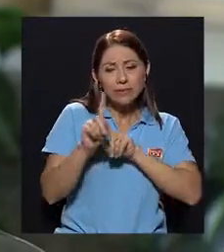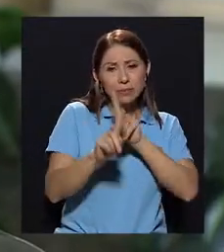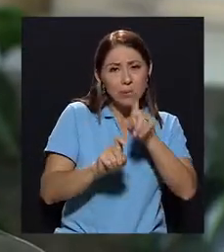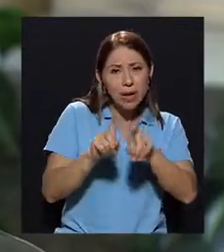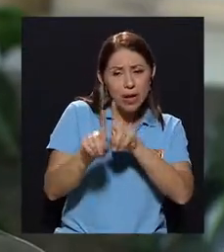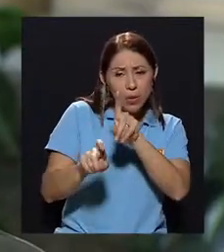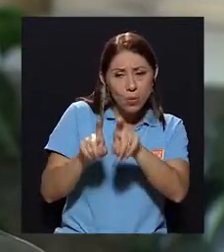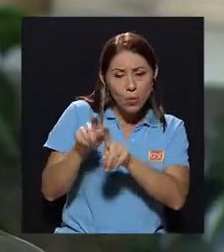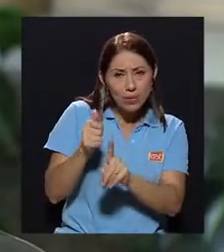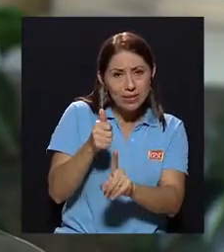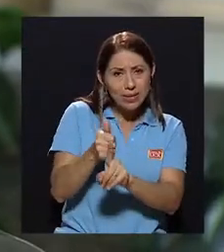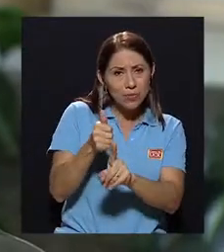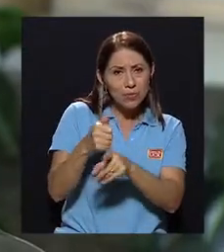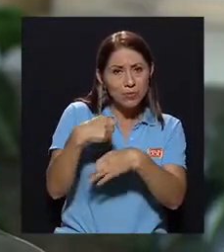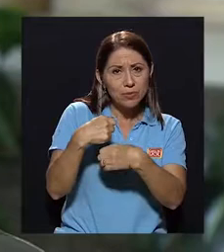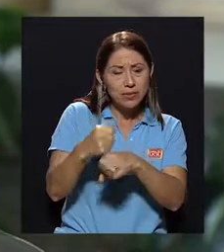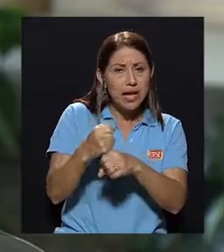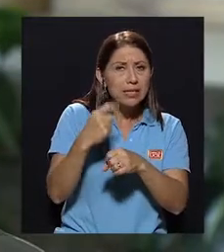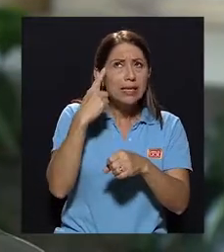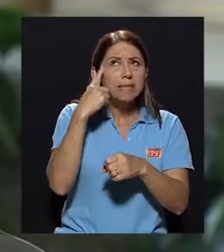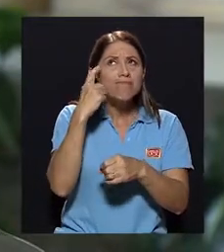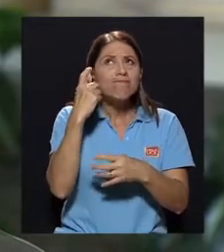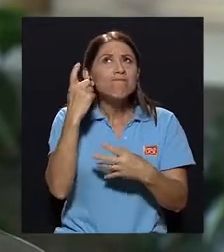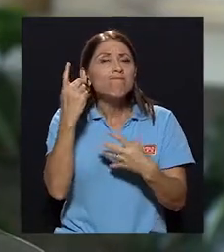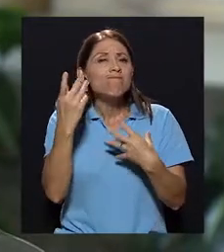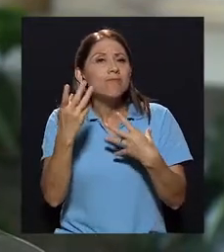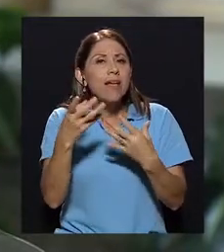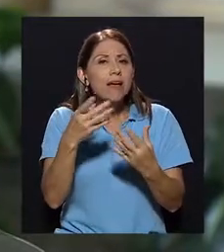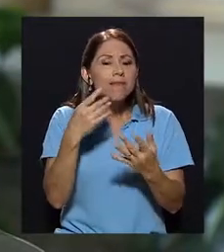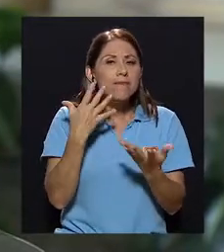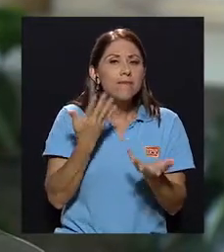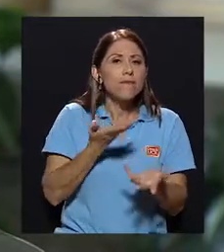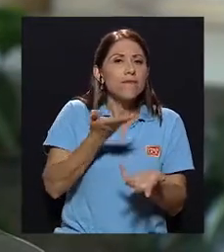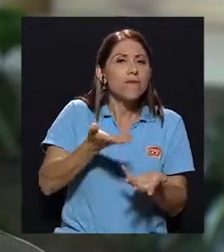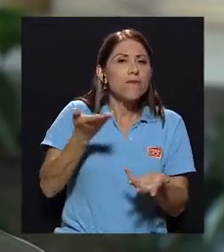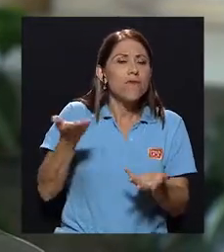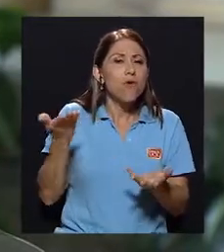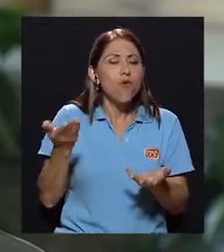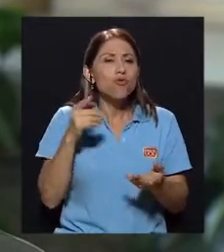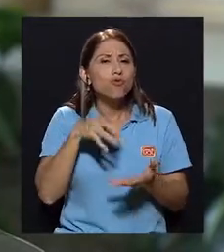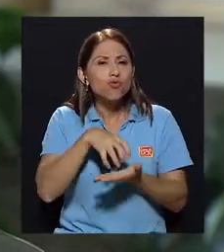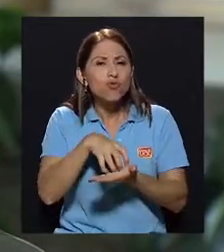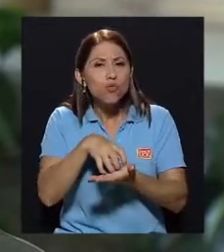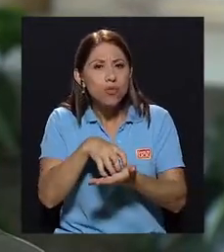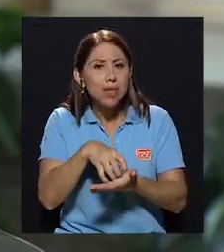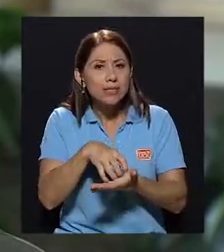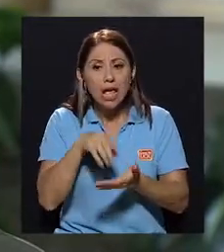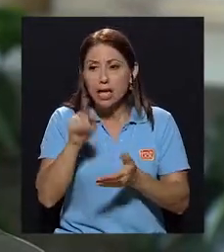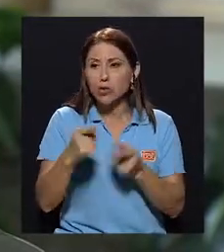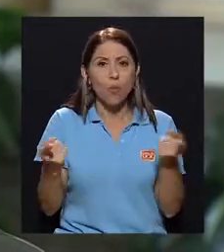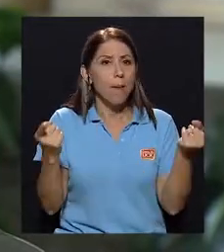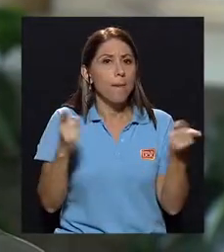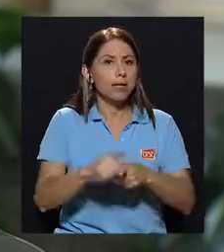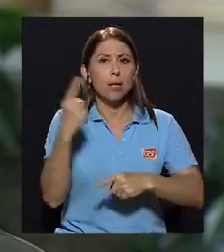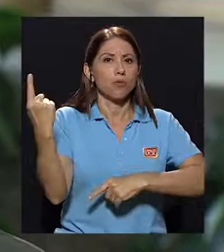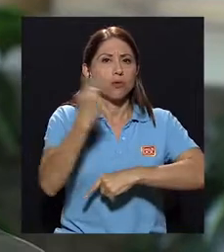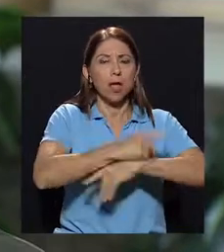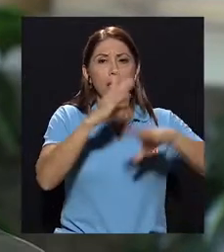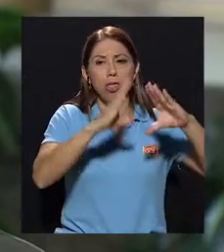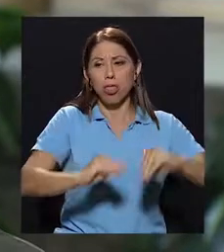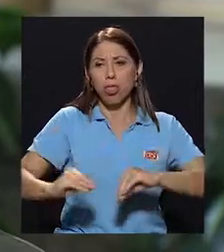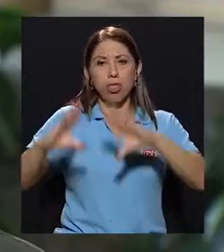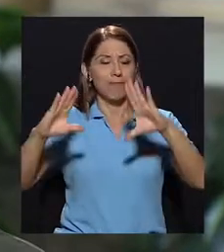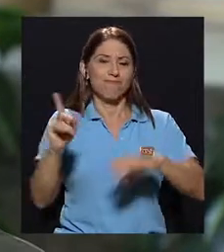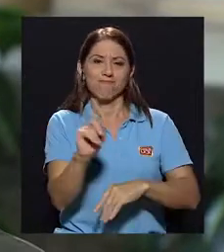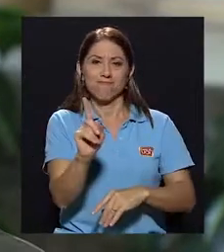ilusiones, de fantasías, de dudas que le van surgiendo y no lo va a procesar de la noche a la mañana. Incluso ni siquiera